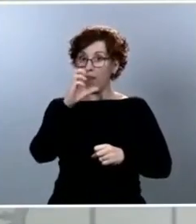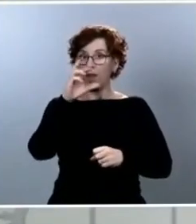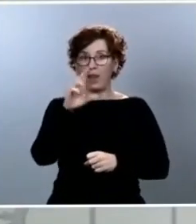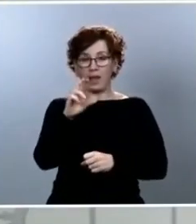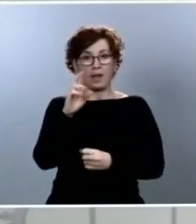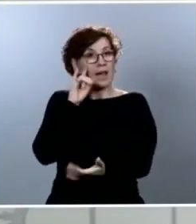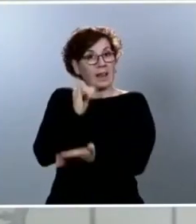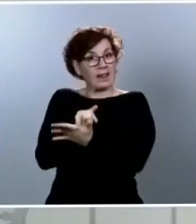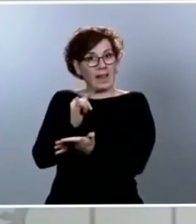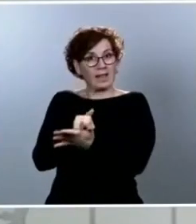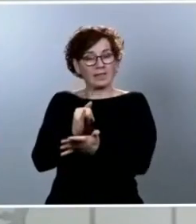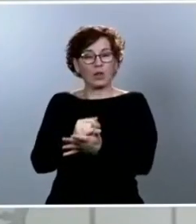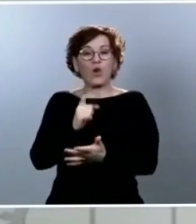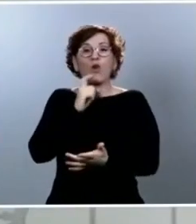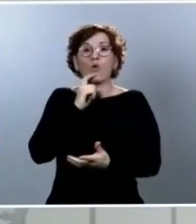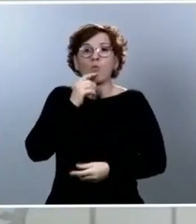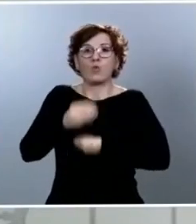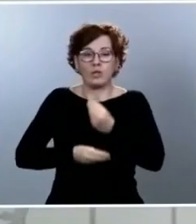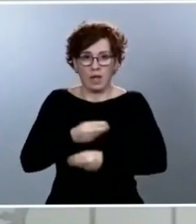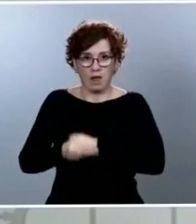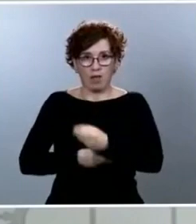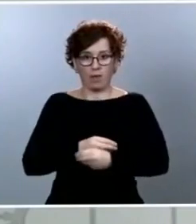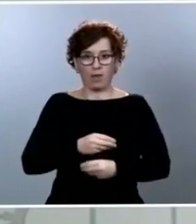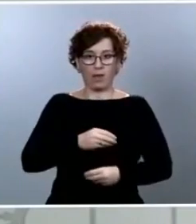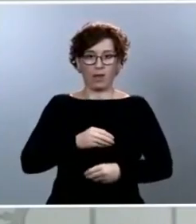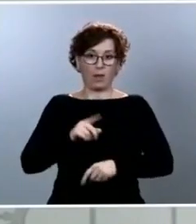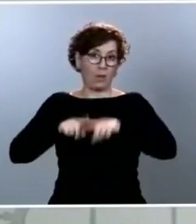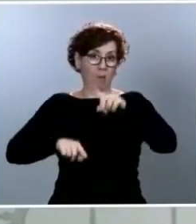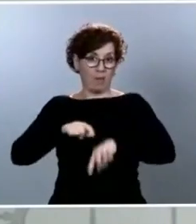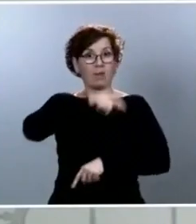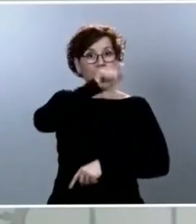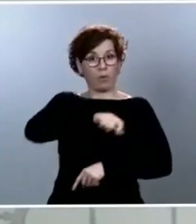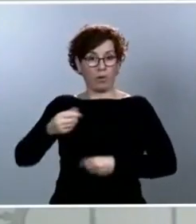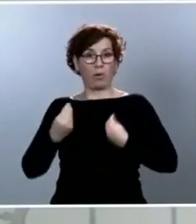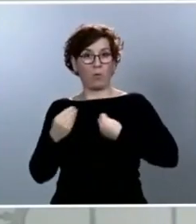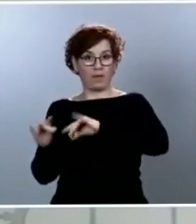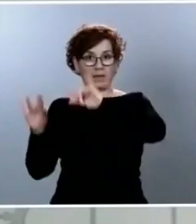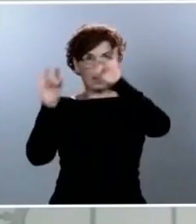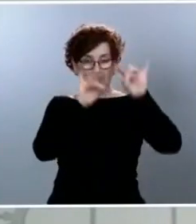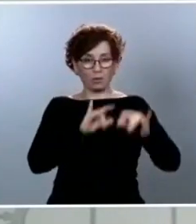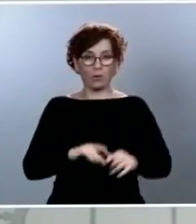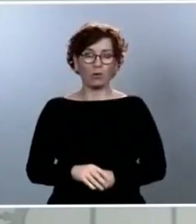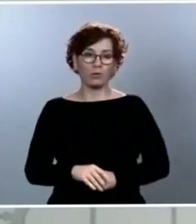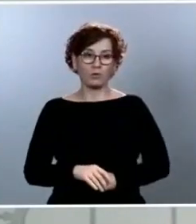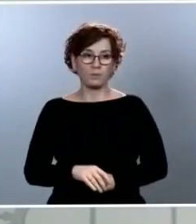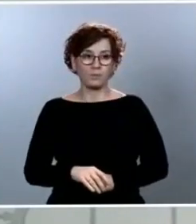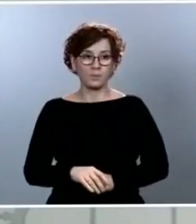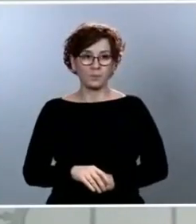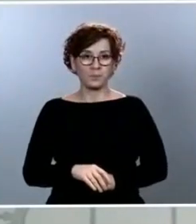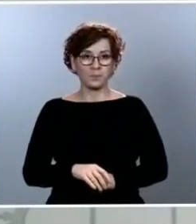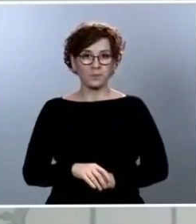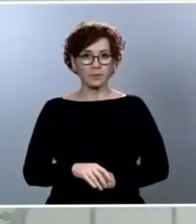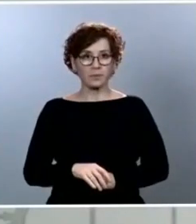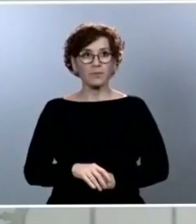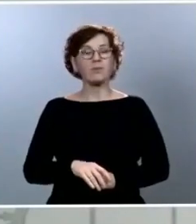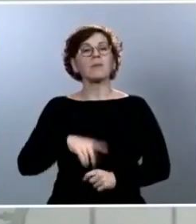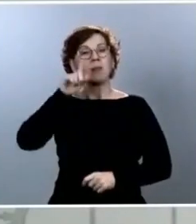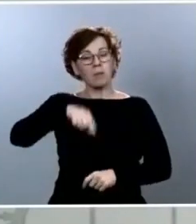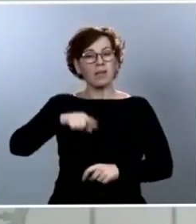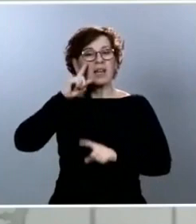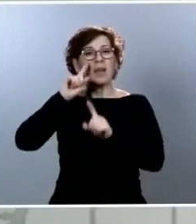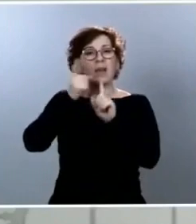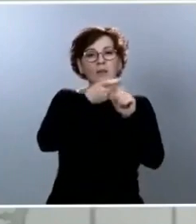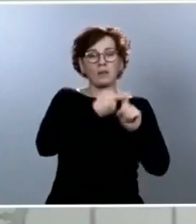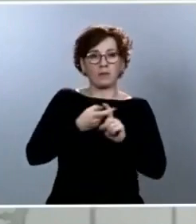ciudadanos de cada uno de nuestros territorios. En tercer lugar, la identificación y la contención de los contagios a través de fórmulas